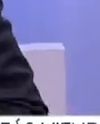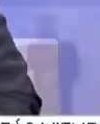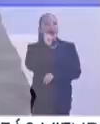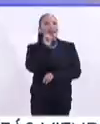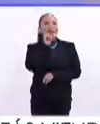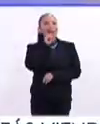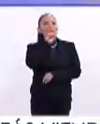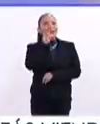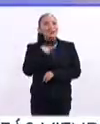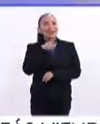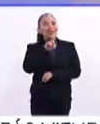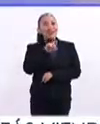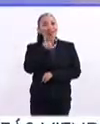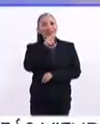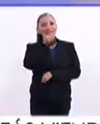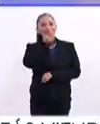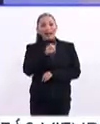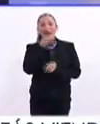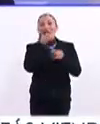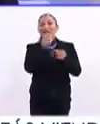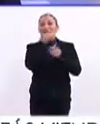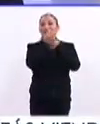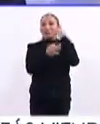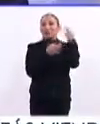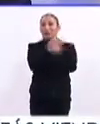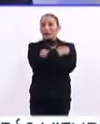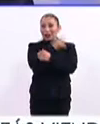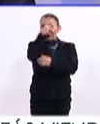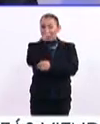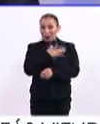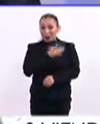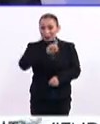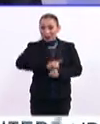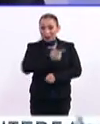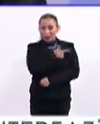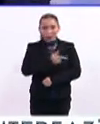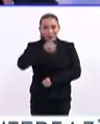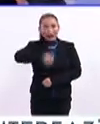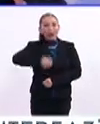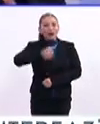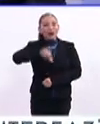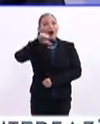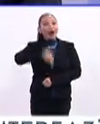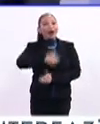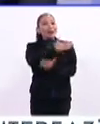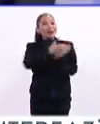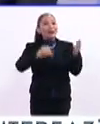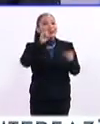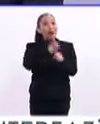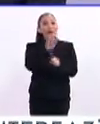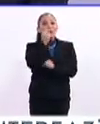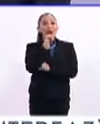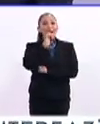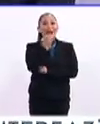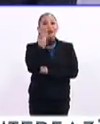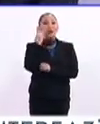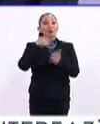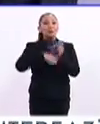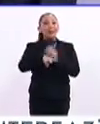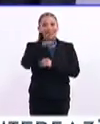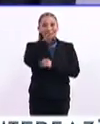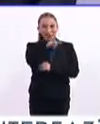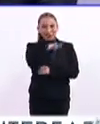Interfaz, de Televisión Educativa, de la Agencia Informativa de Educación. Muy buenos días, es un gusto saludarlos esta mitad de semana, 9 de enero del